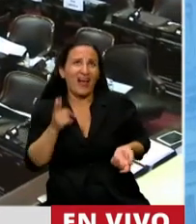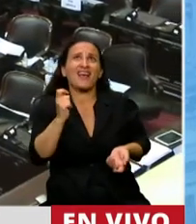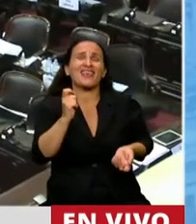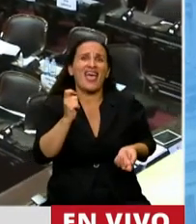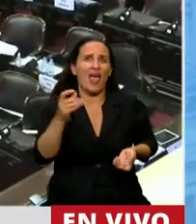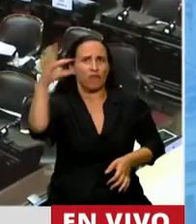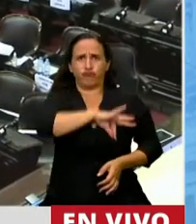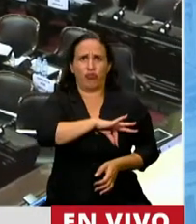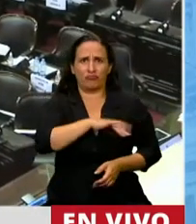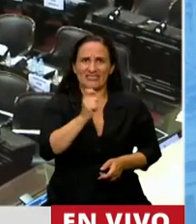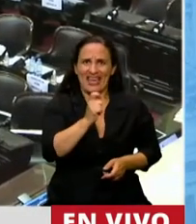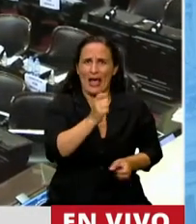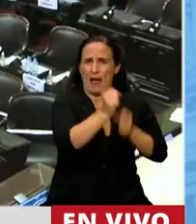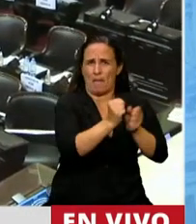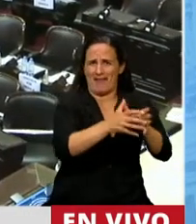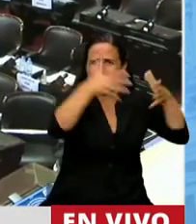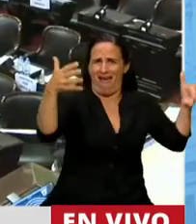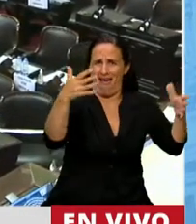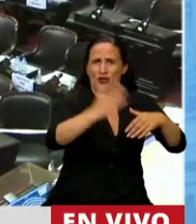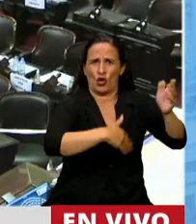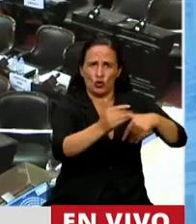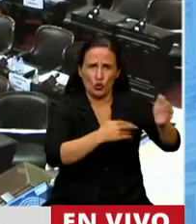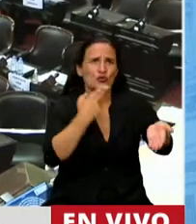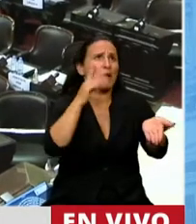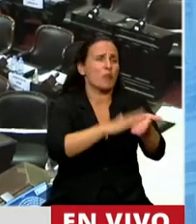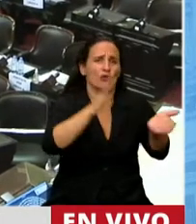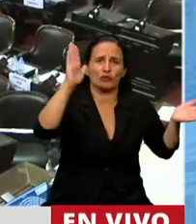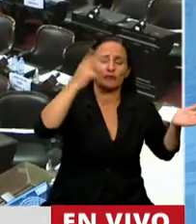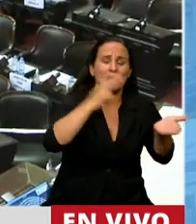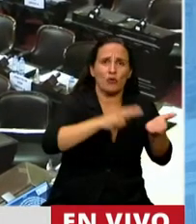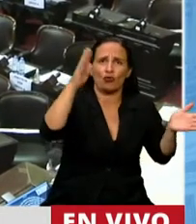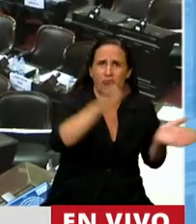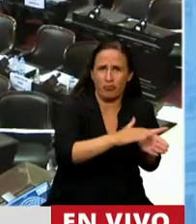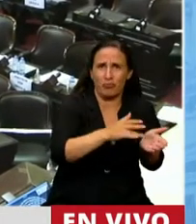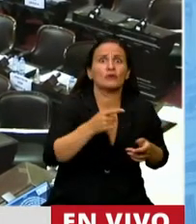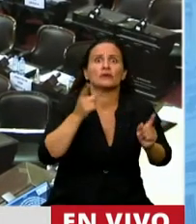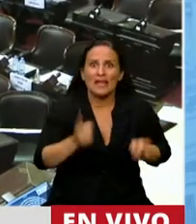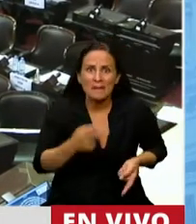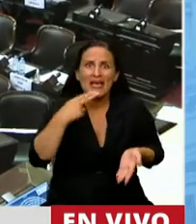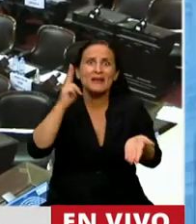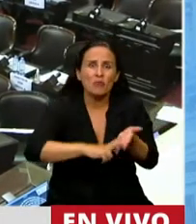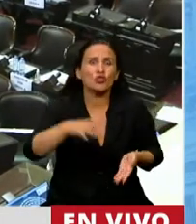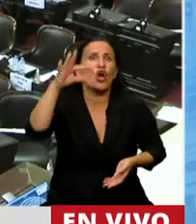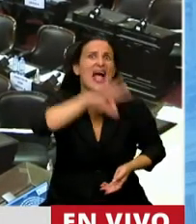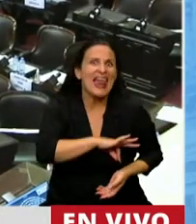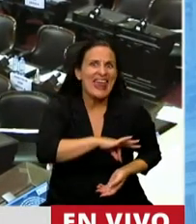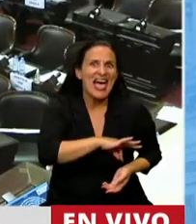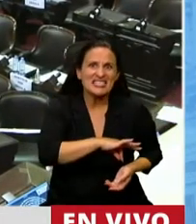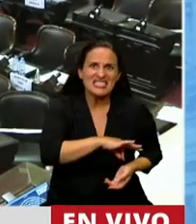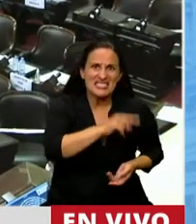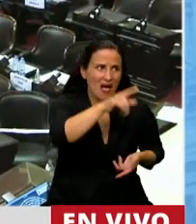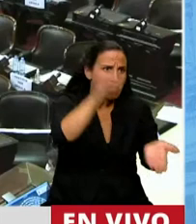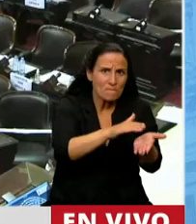constructoras le damos beneficio, rebaja de impuesto, también del impuesto a las ganancias, por ejemplo. Hay beneficios con respecto a impuesto a las ganancias